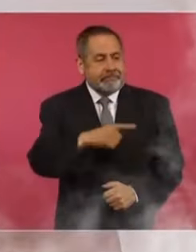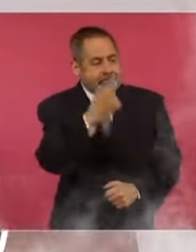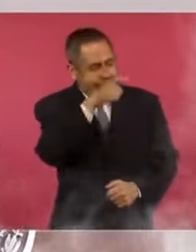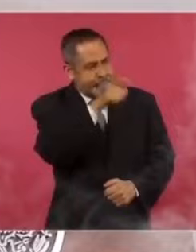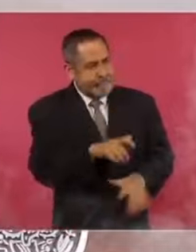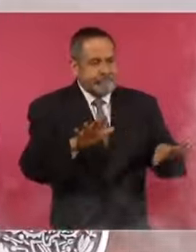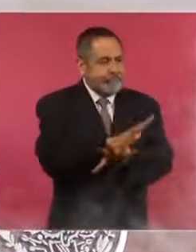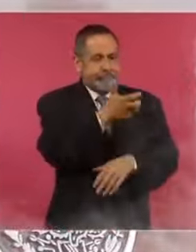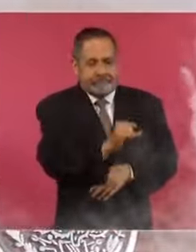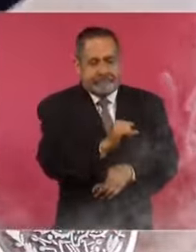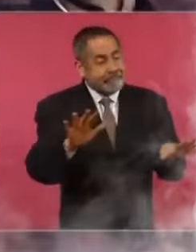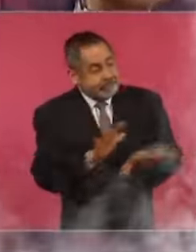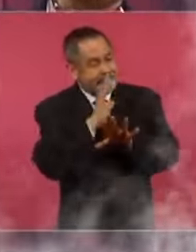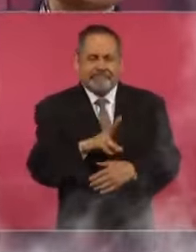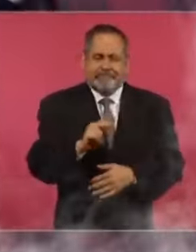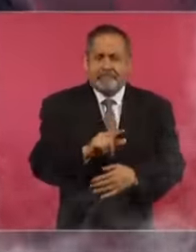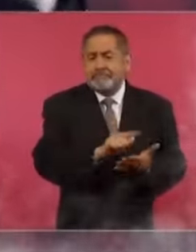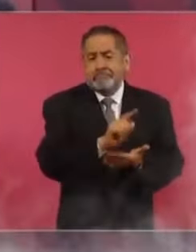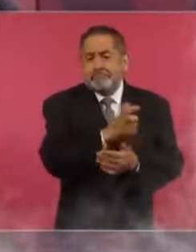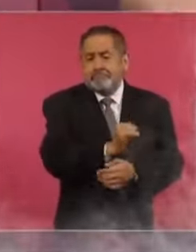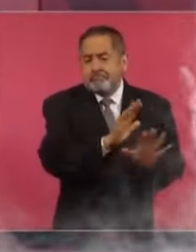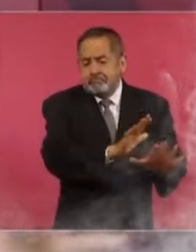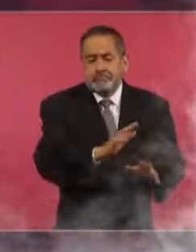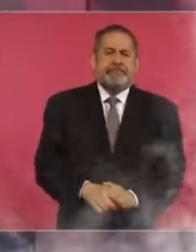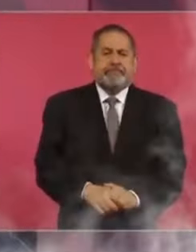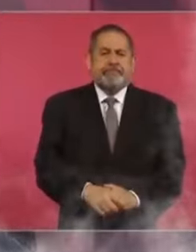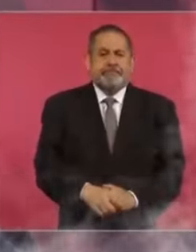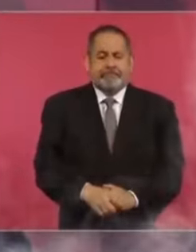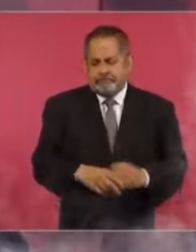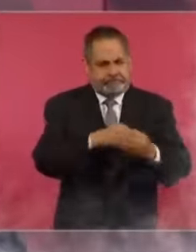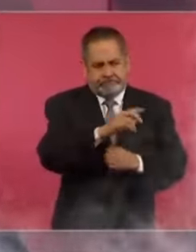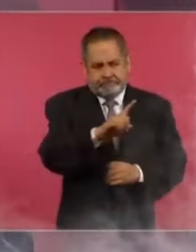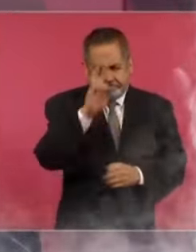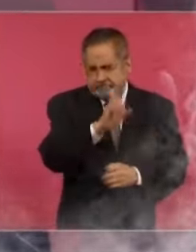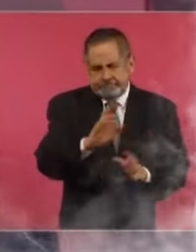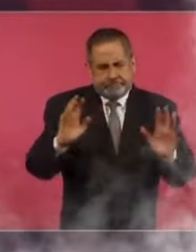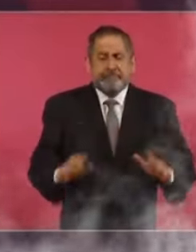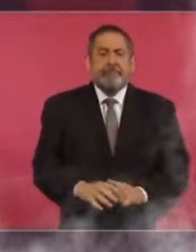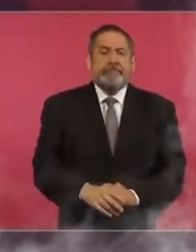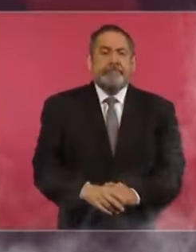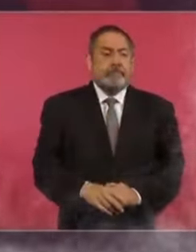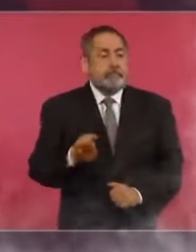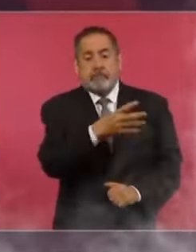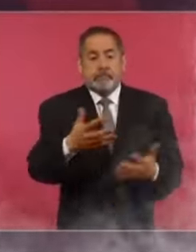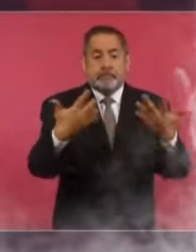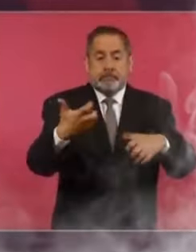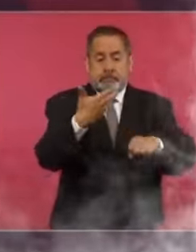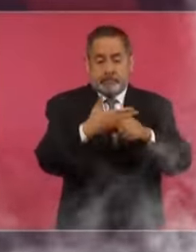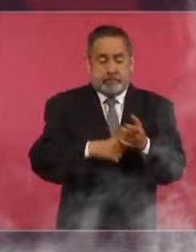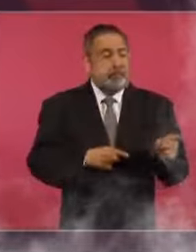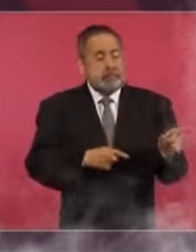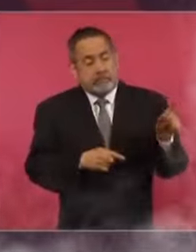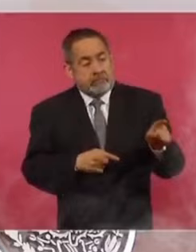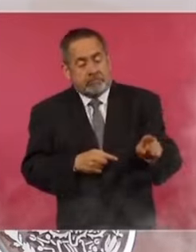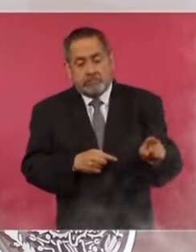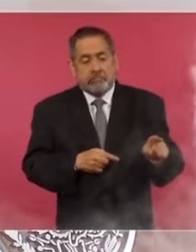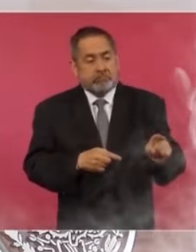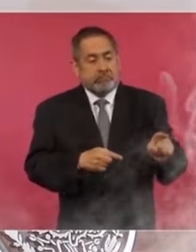él no va a cambiar su manera de pensar. Entonces, ¿qué es lo que queda? Respeto. Respeto a todos. Hay empresarios muy